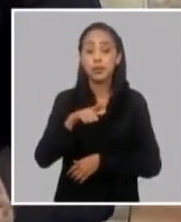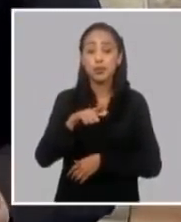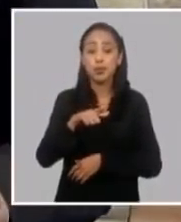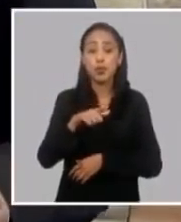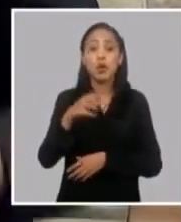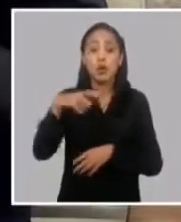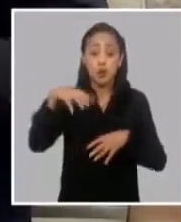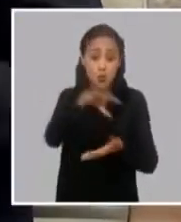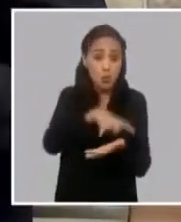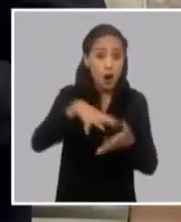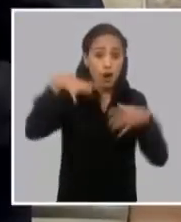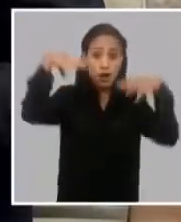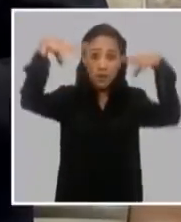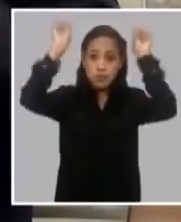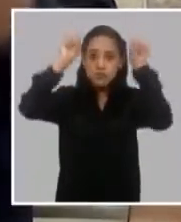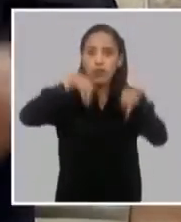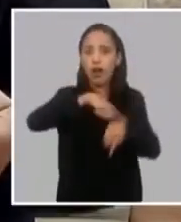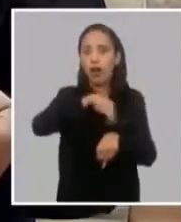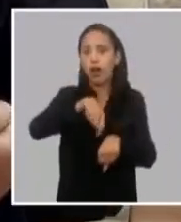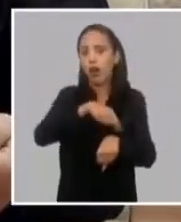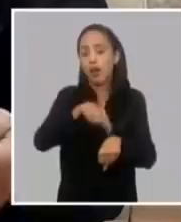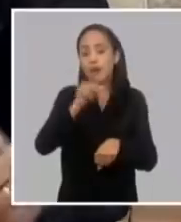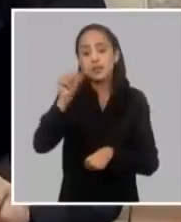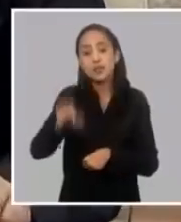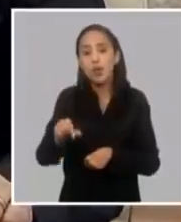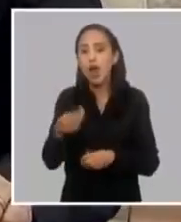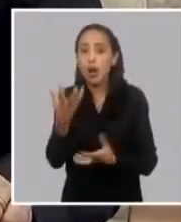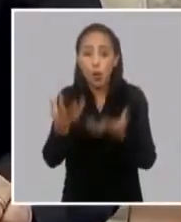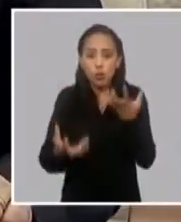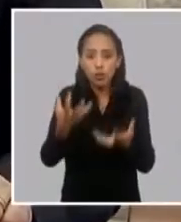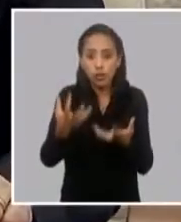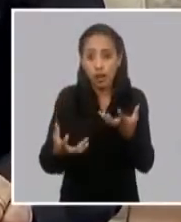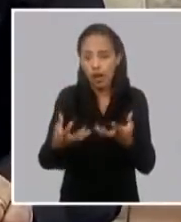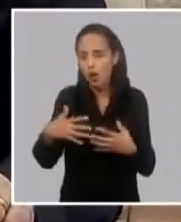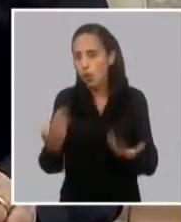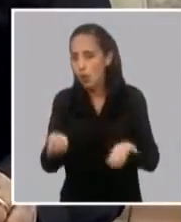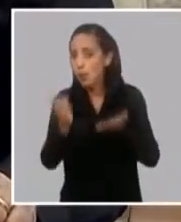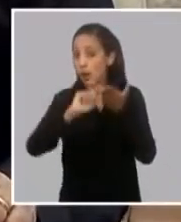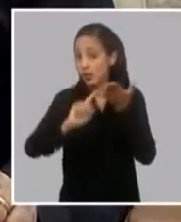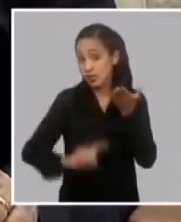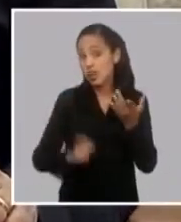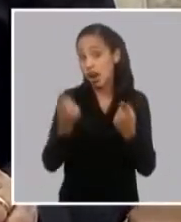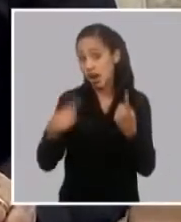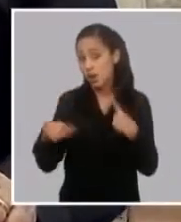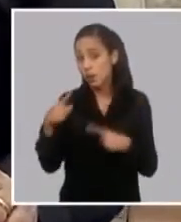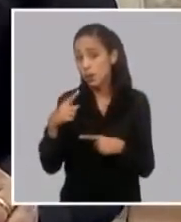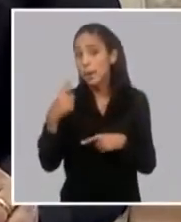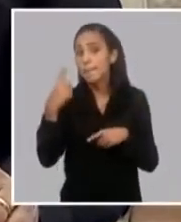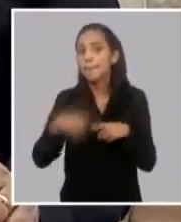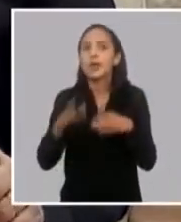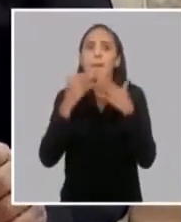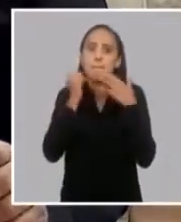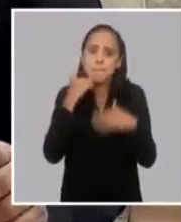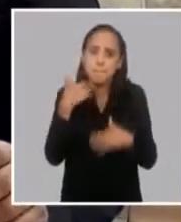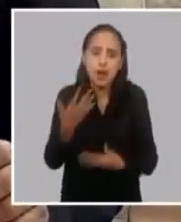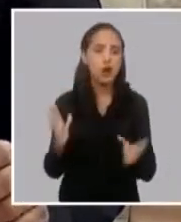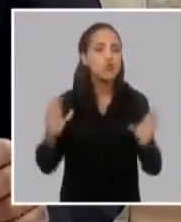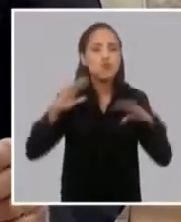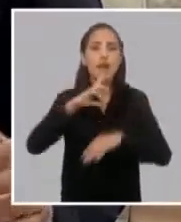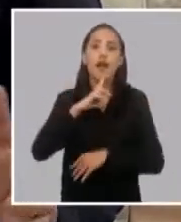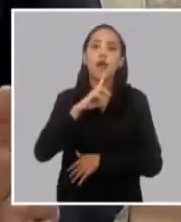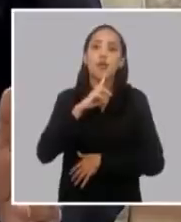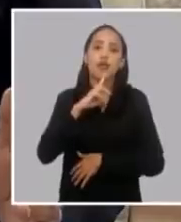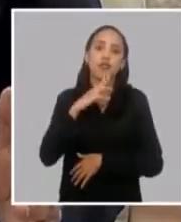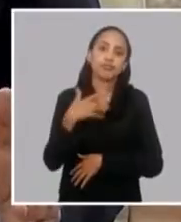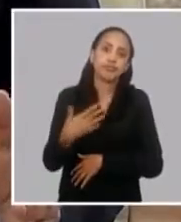por varias horas, cuando las personas cocinan con electricidad, pero que para colmo también se va